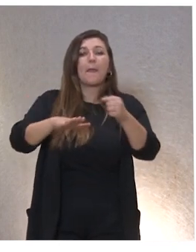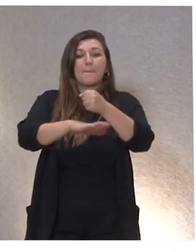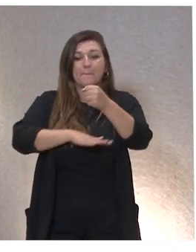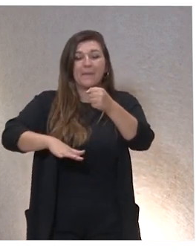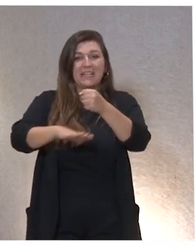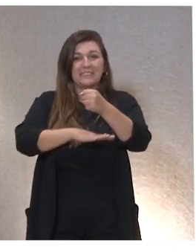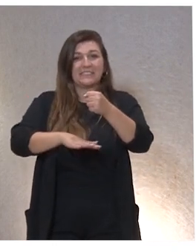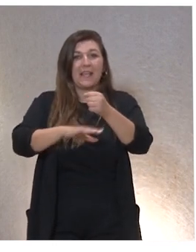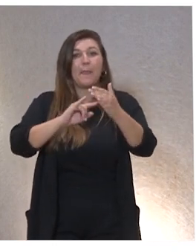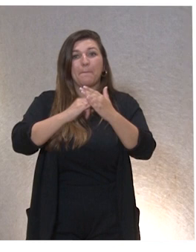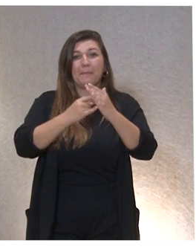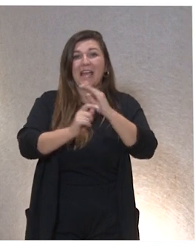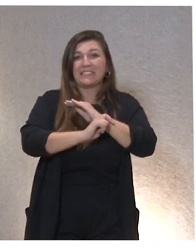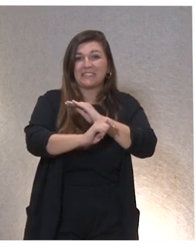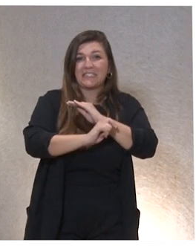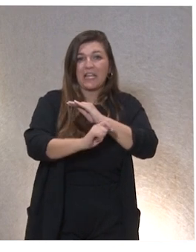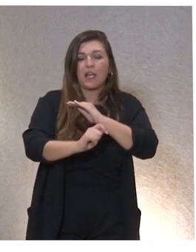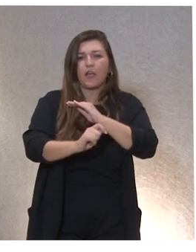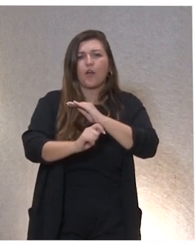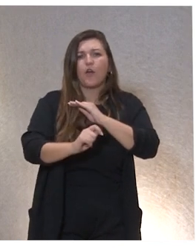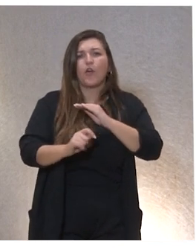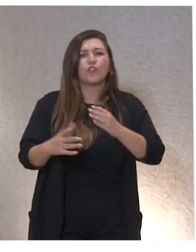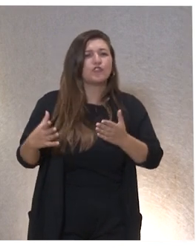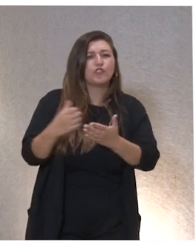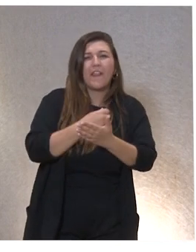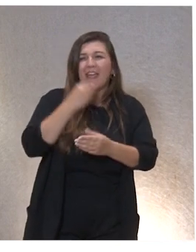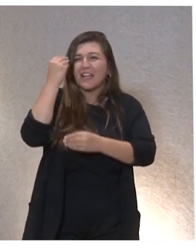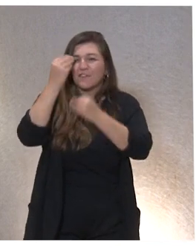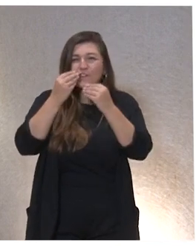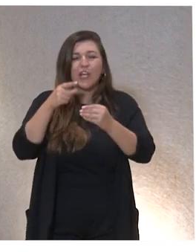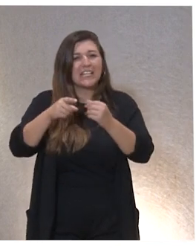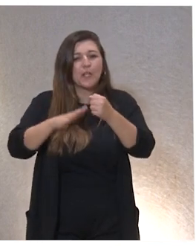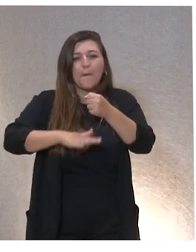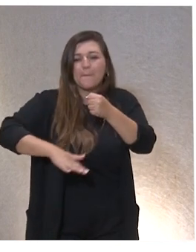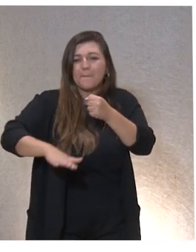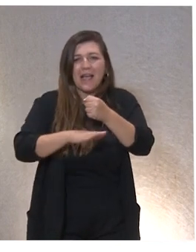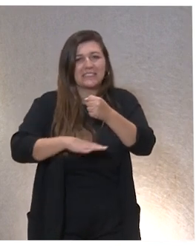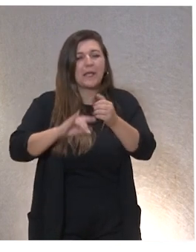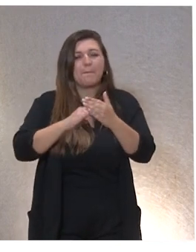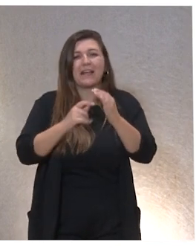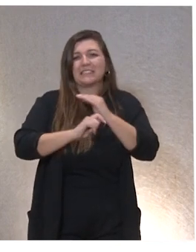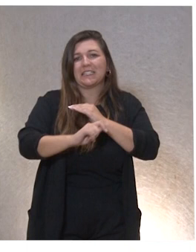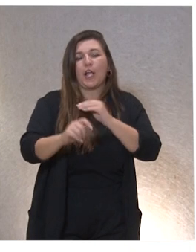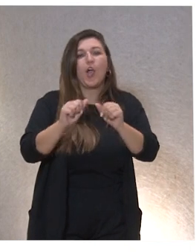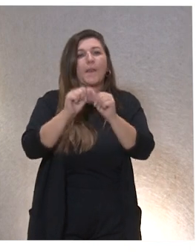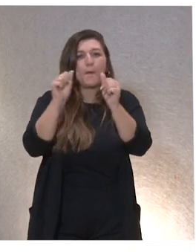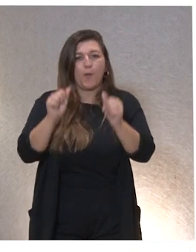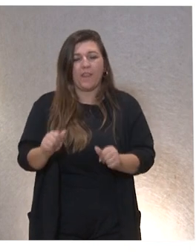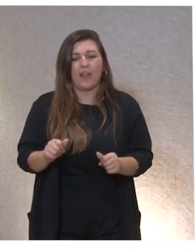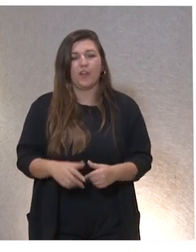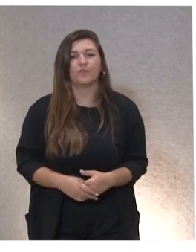plan estratégico. Toda esta reflexión fue la base de nuestro plan estratégico, es un plan estratégico de modelo, ¿vale?